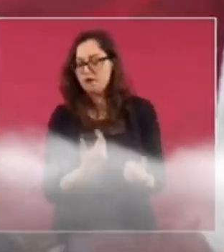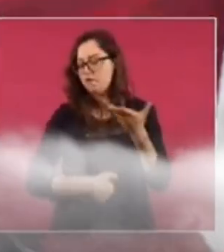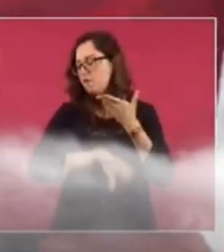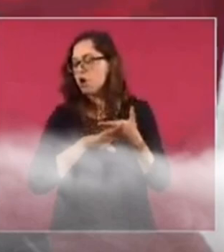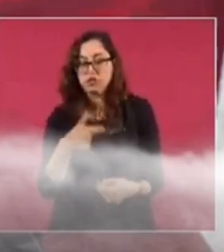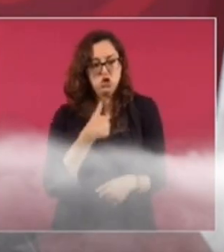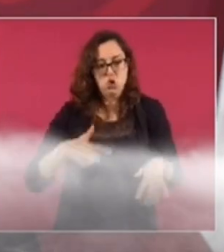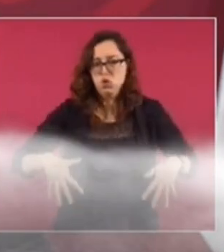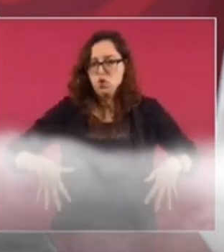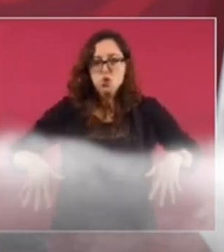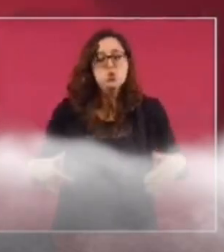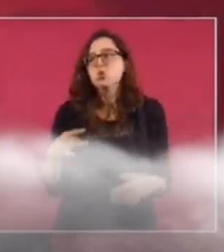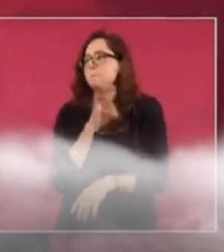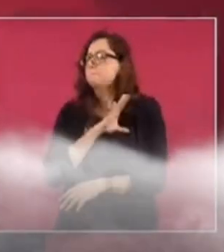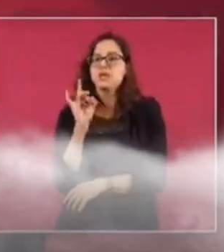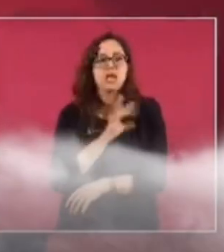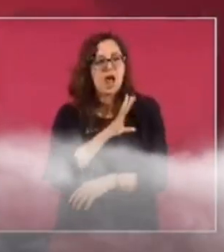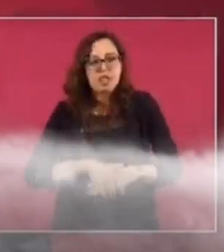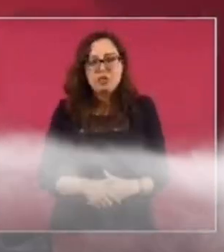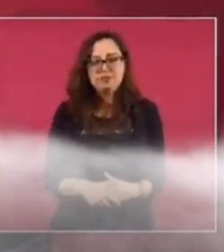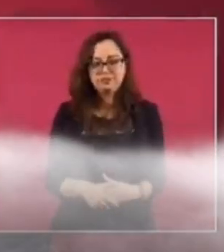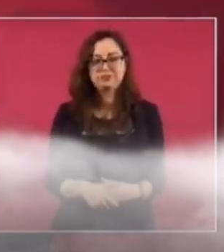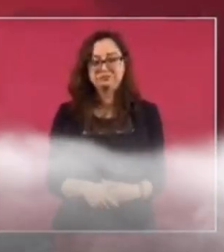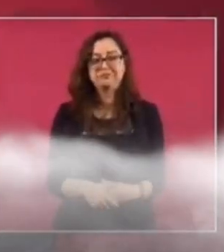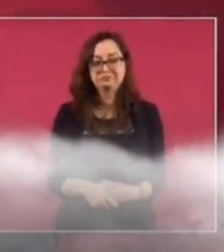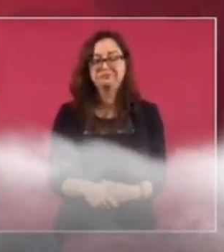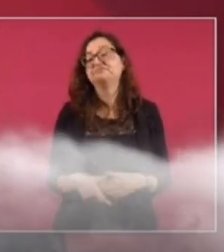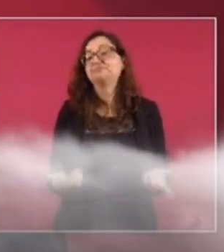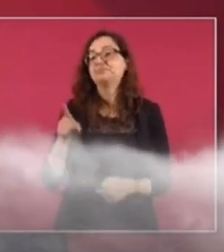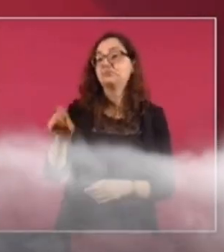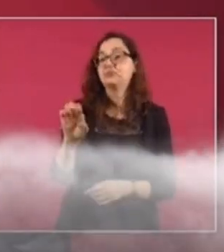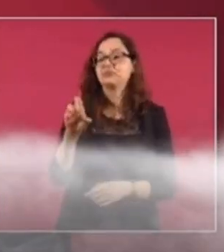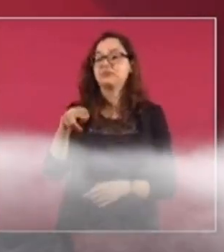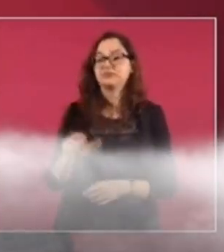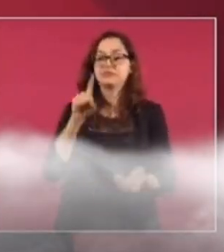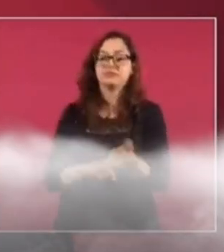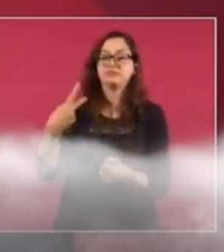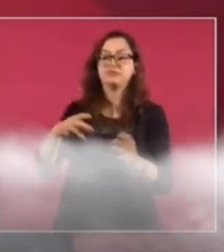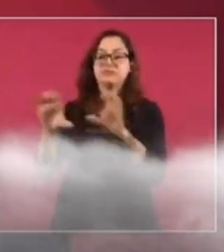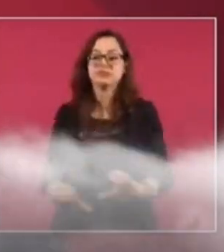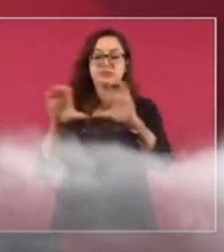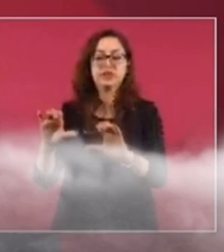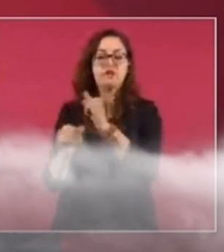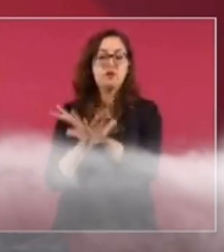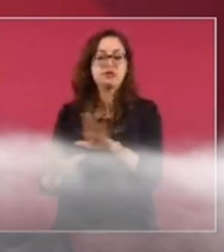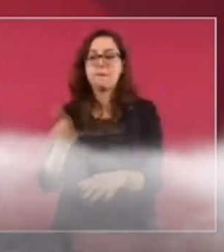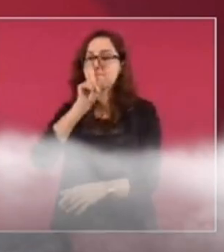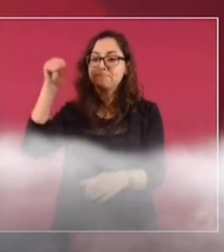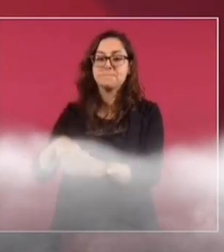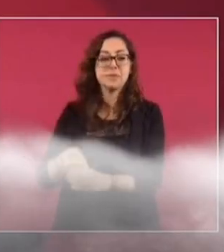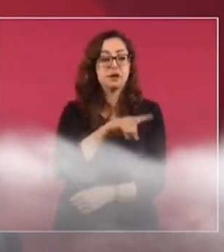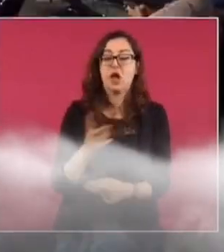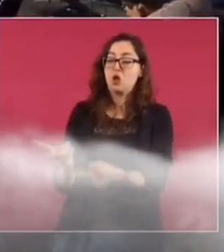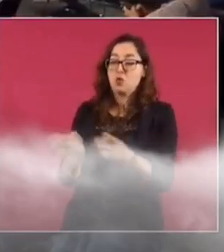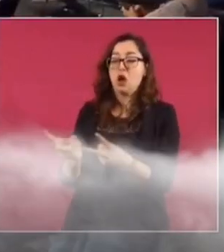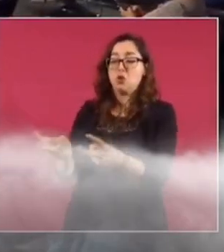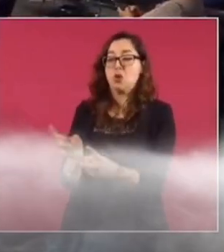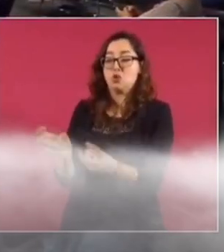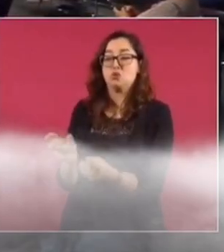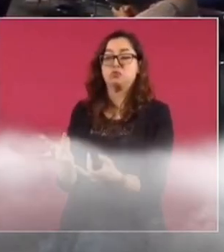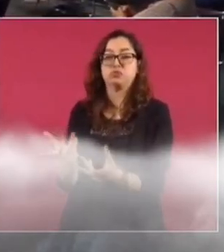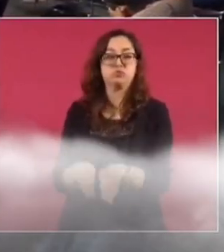Ahora que decían que habían hackeado los archivos del ejército y que habían cosas